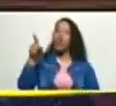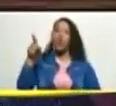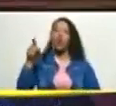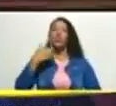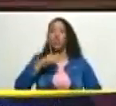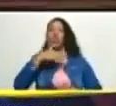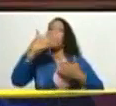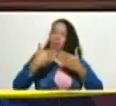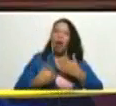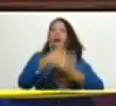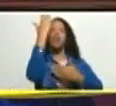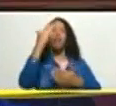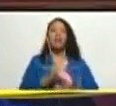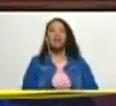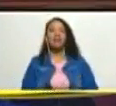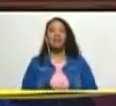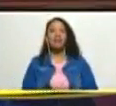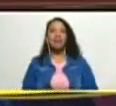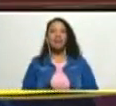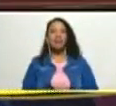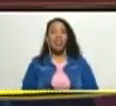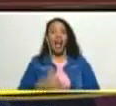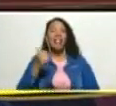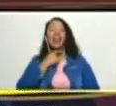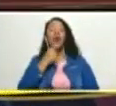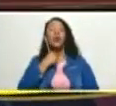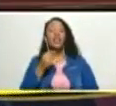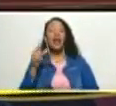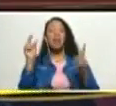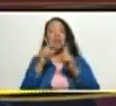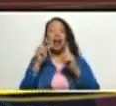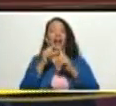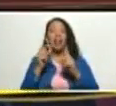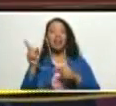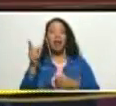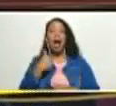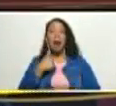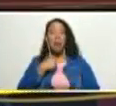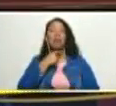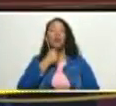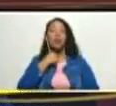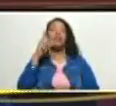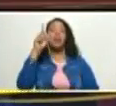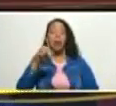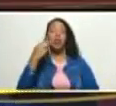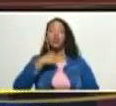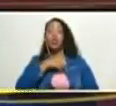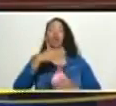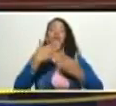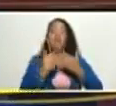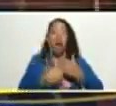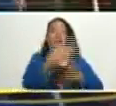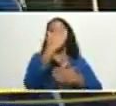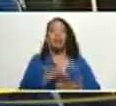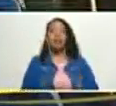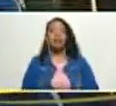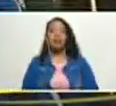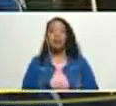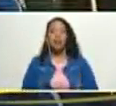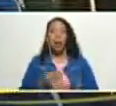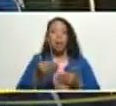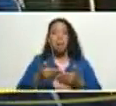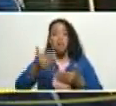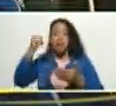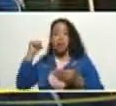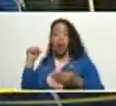vamos es para adelante a ella le gusta esa expresión a mi me gusta también lo que vamos es para adelante para atrás